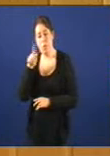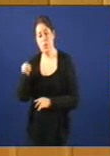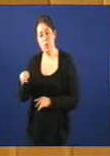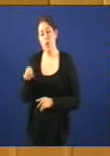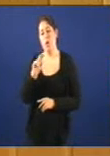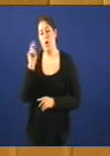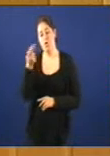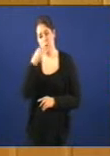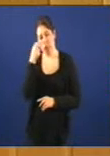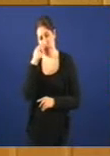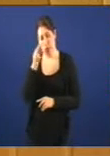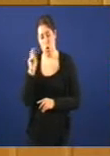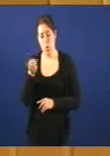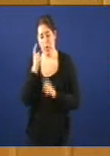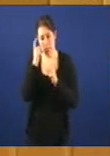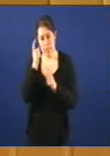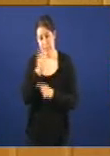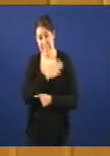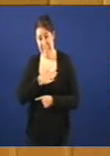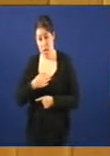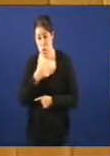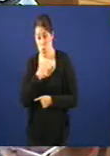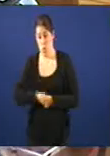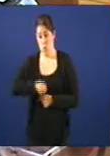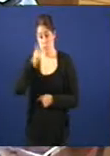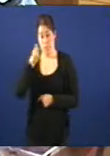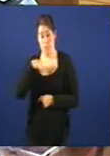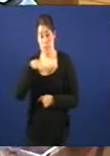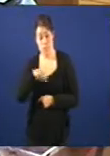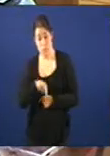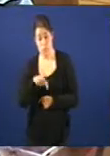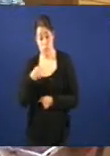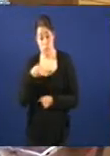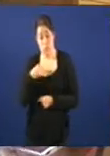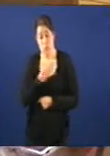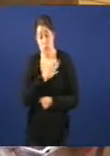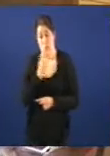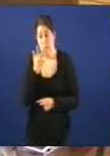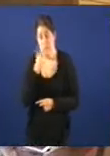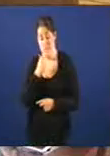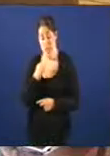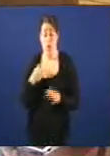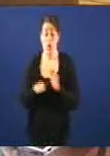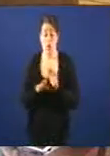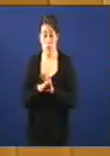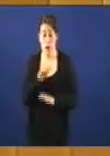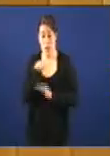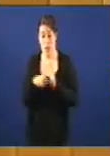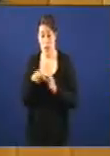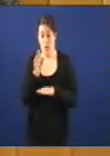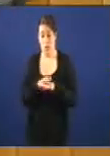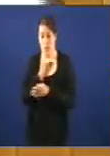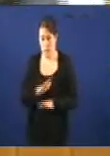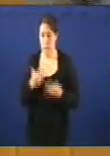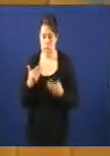intereses e outras intencións lle gustan máis camín as algaradas eu prefiero seguir traballando no despacho dentro da legalidade máis nada e moitas